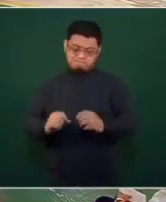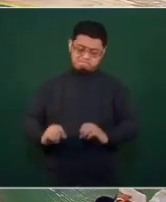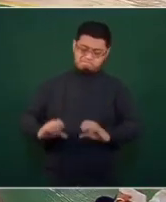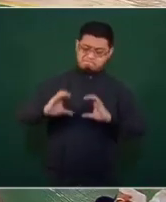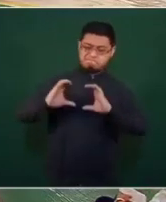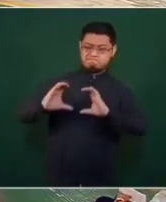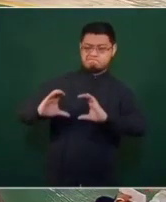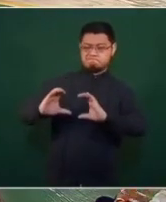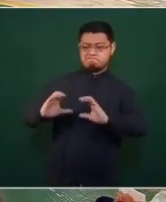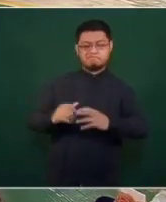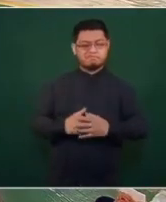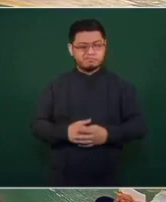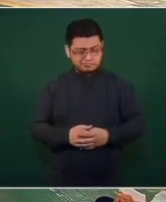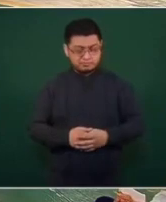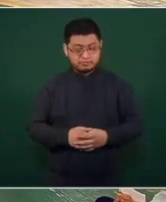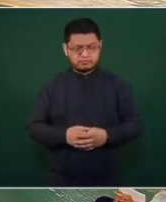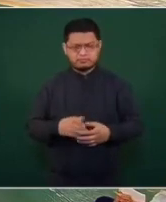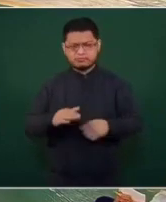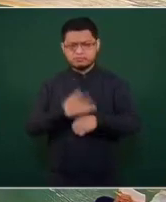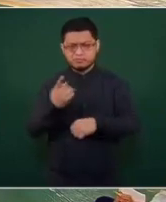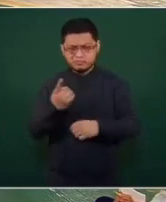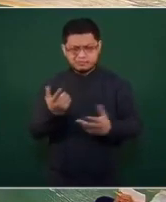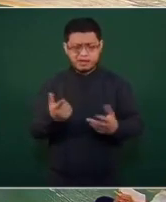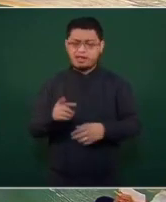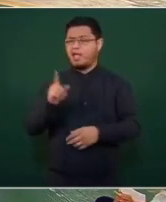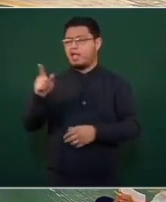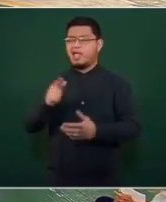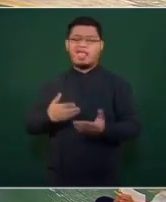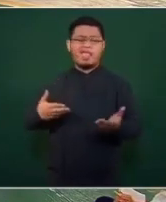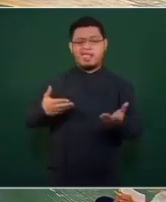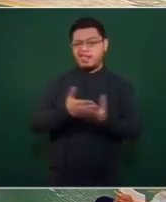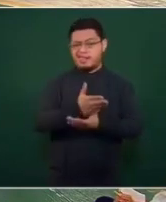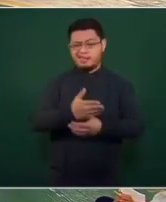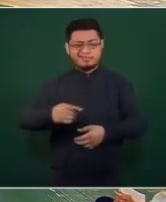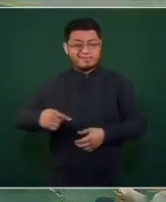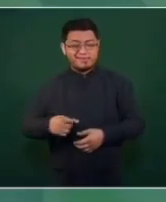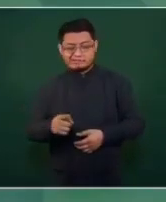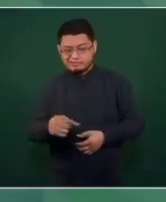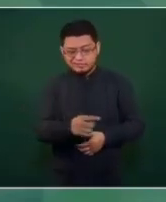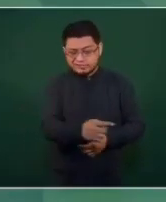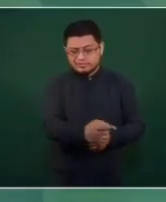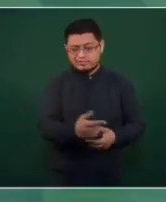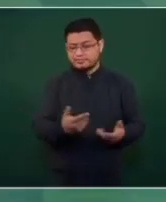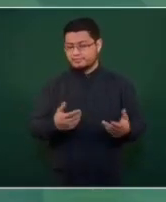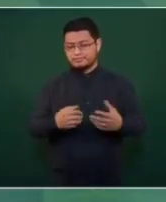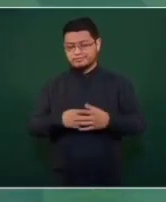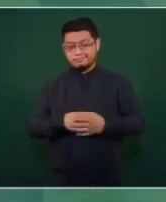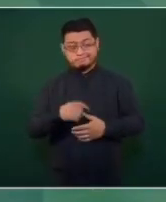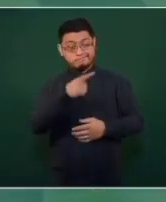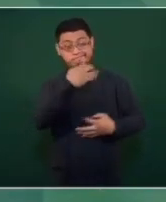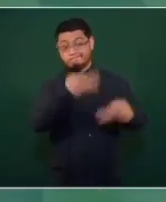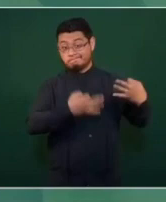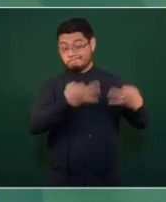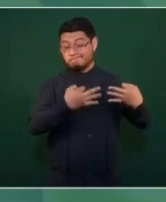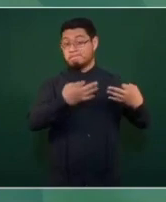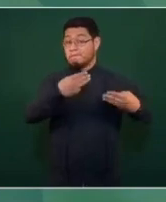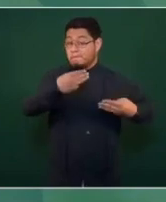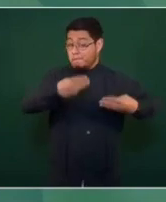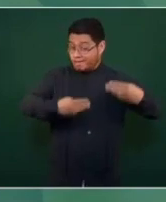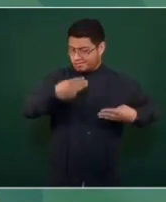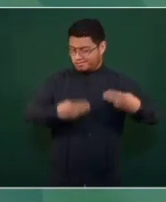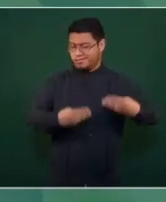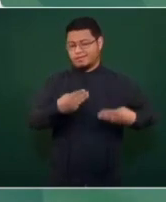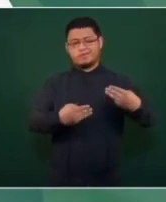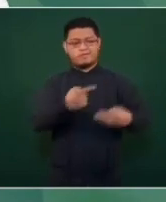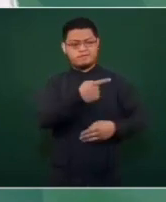tienen mucho influyentismo, pero además porque los jueces y los magistrados y todavía muchos ministros